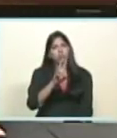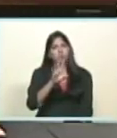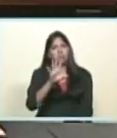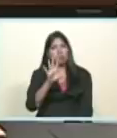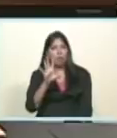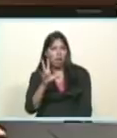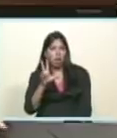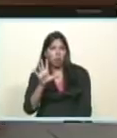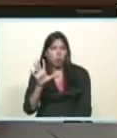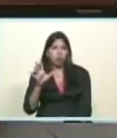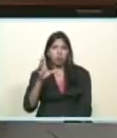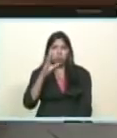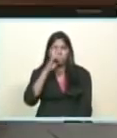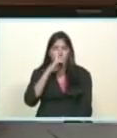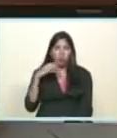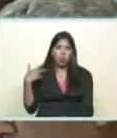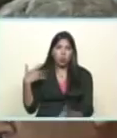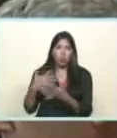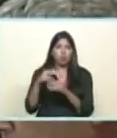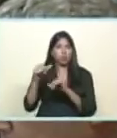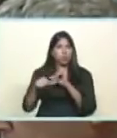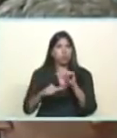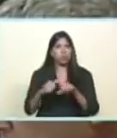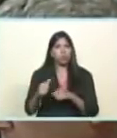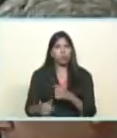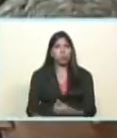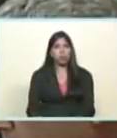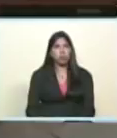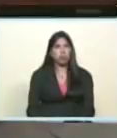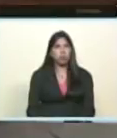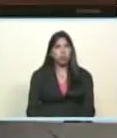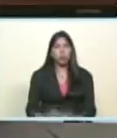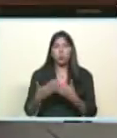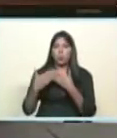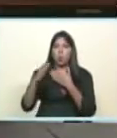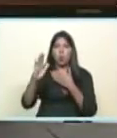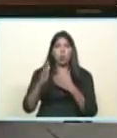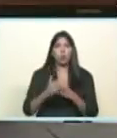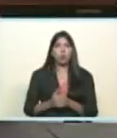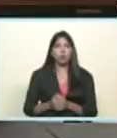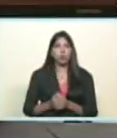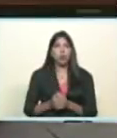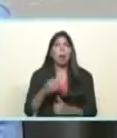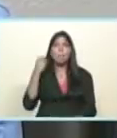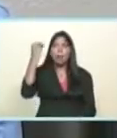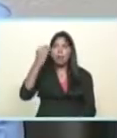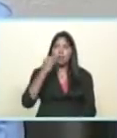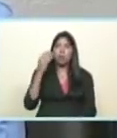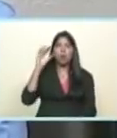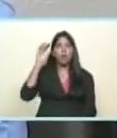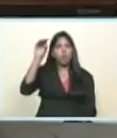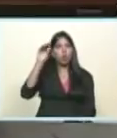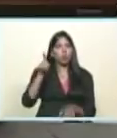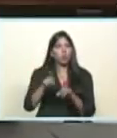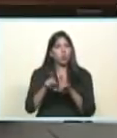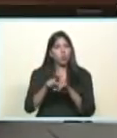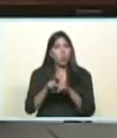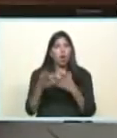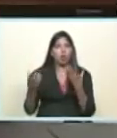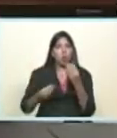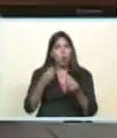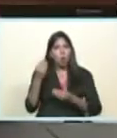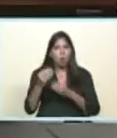más ¿qué te parece Jorge? vamos a tomarlo pensar en el futuro es pensar en las ciudades comunales